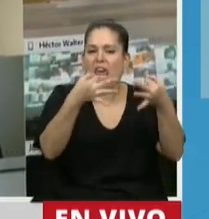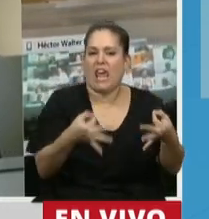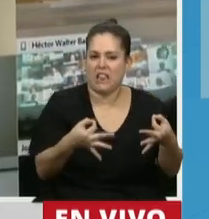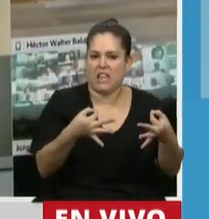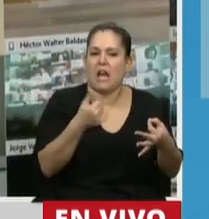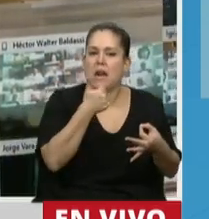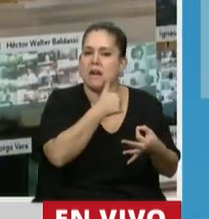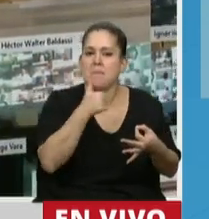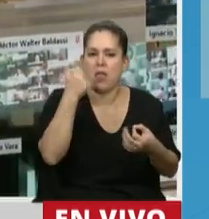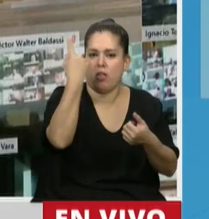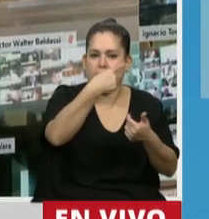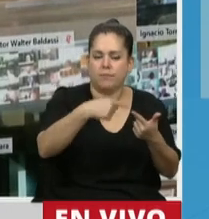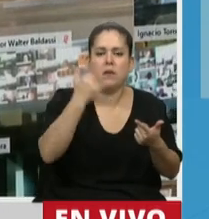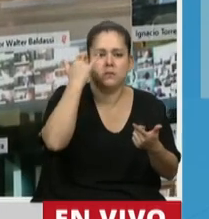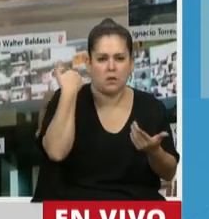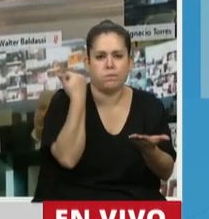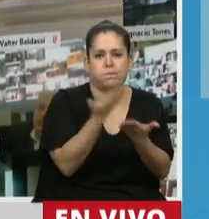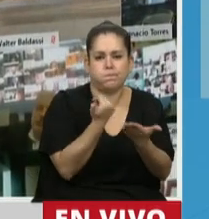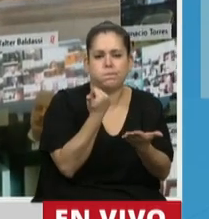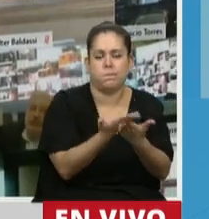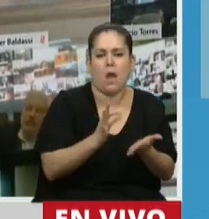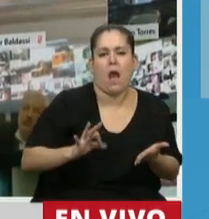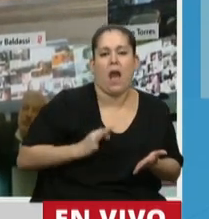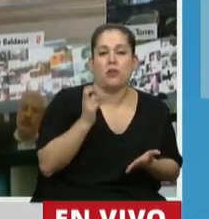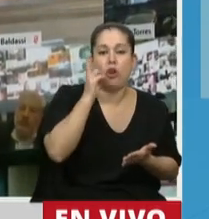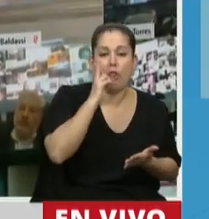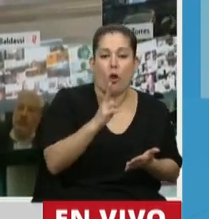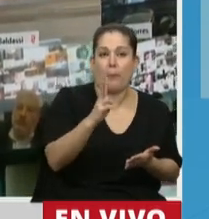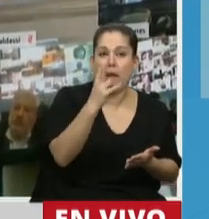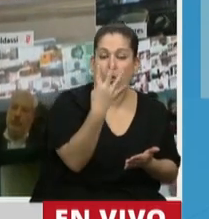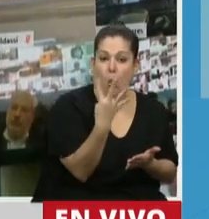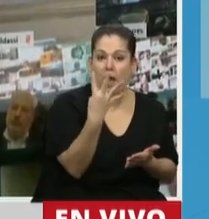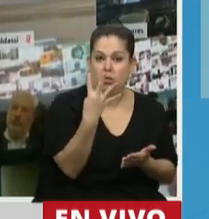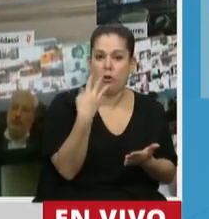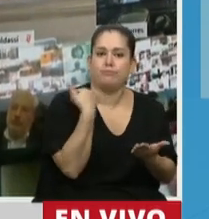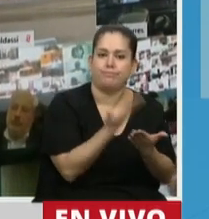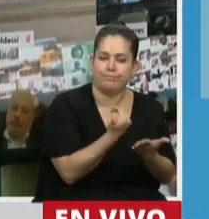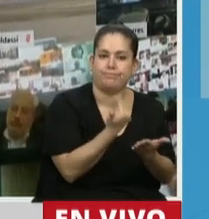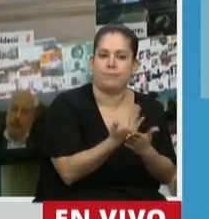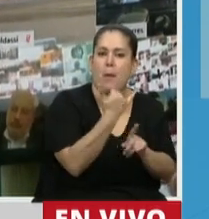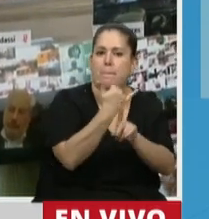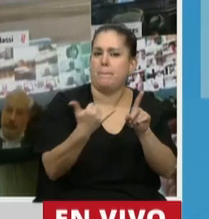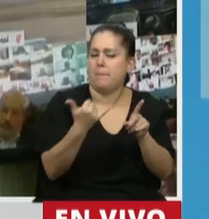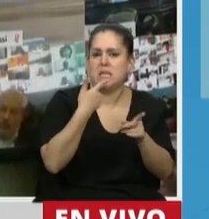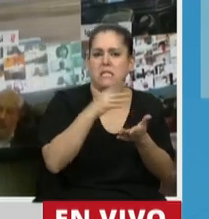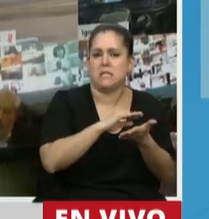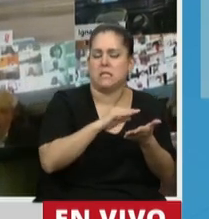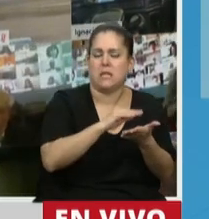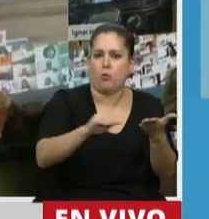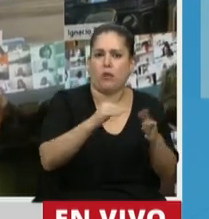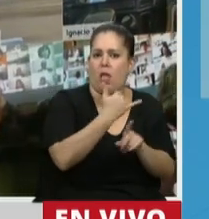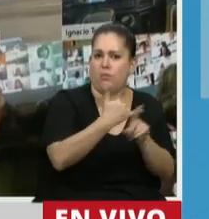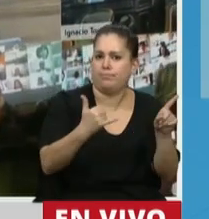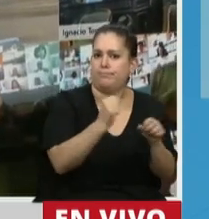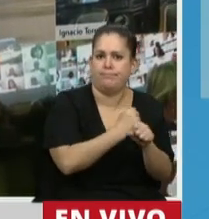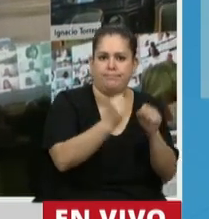los medicamentos, que vengo presentando desde el año 2004. Tuvo media sanción de la Cámara de Diputados,